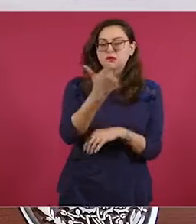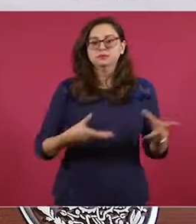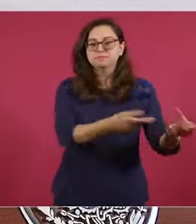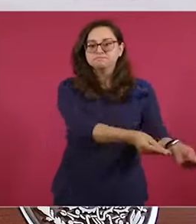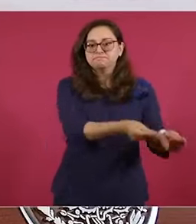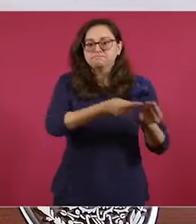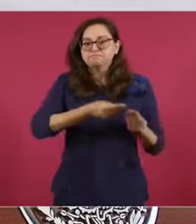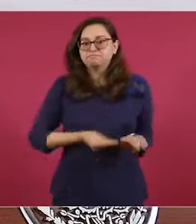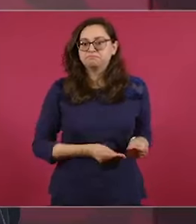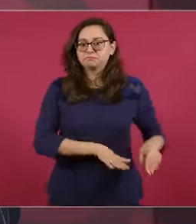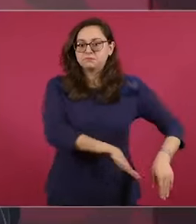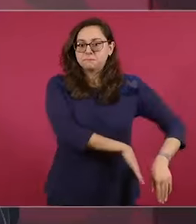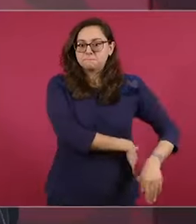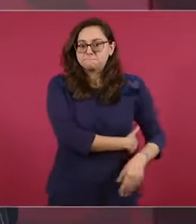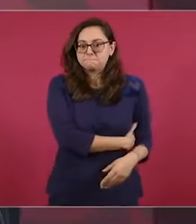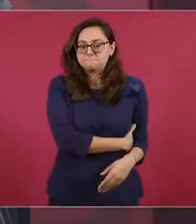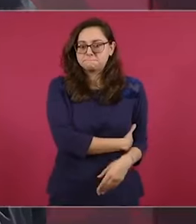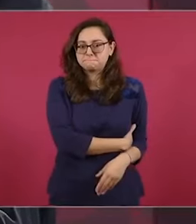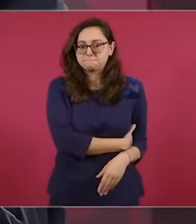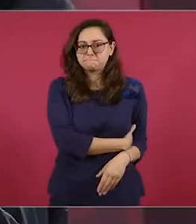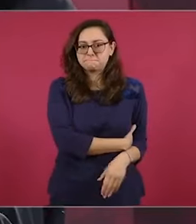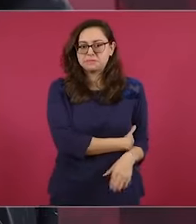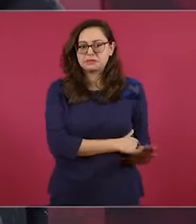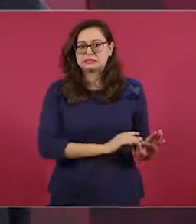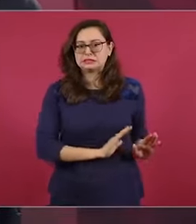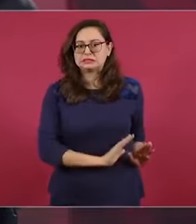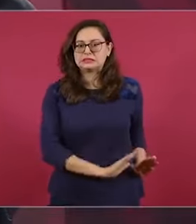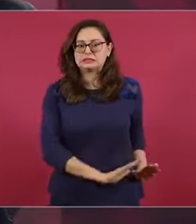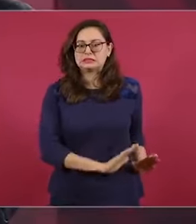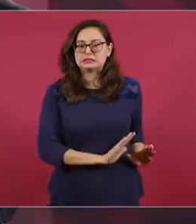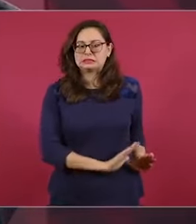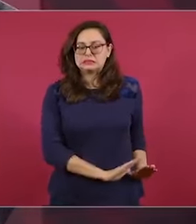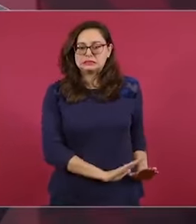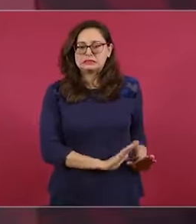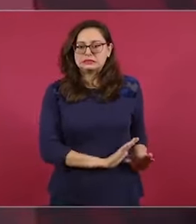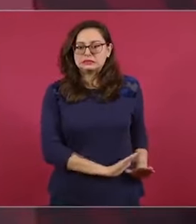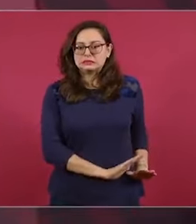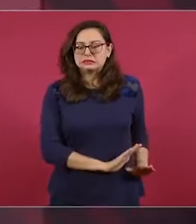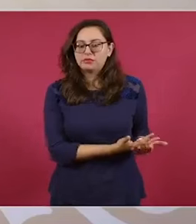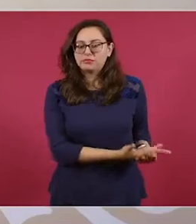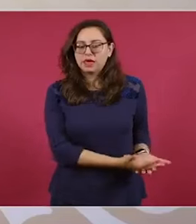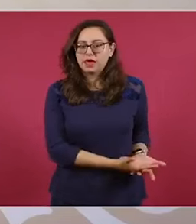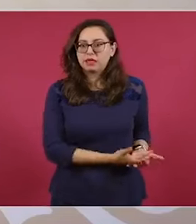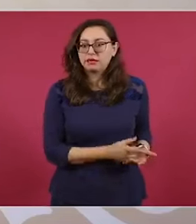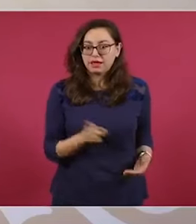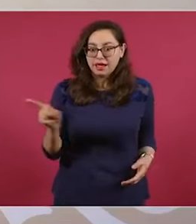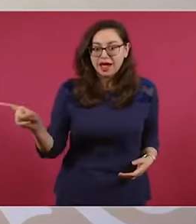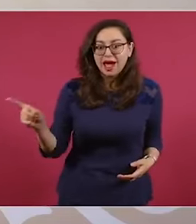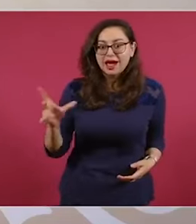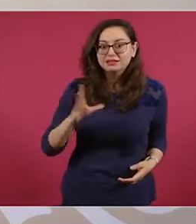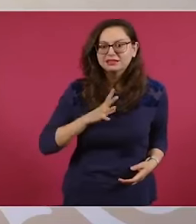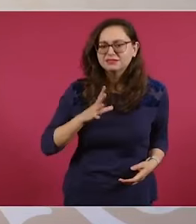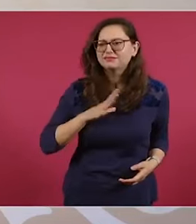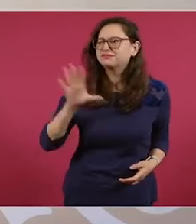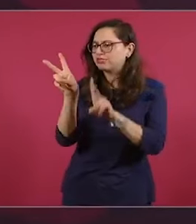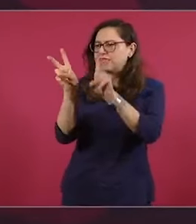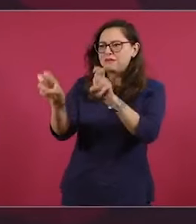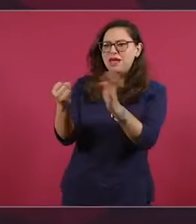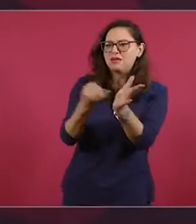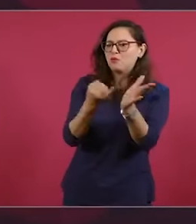y que los tiene ahí, aun cuando no le corresponde